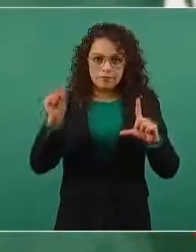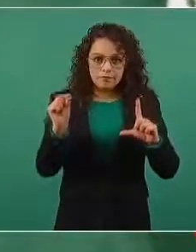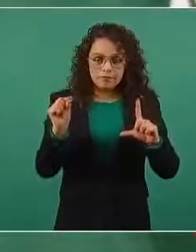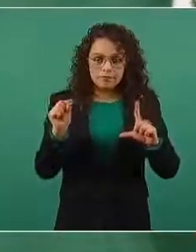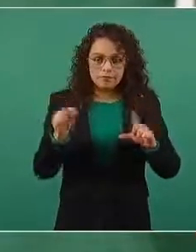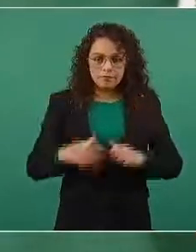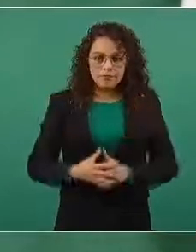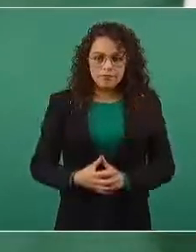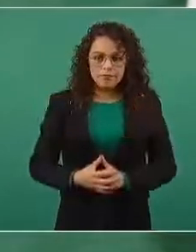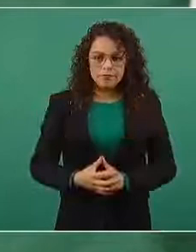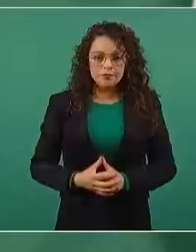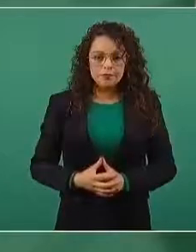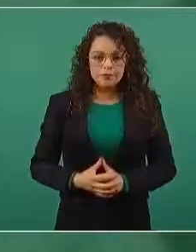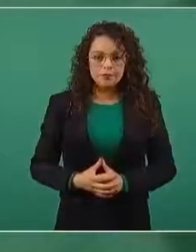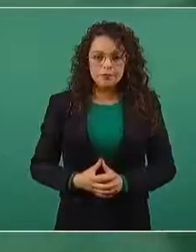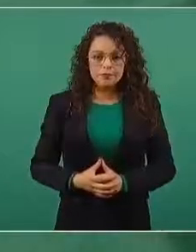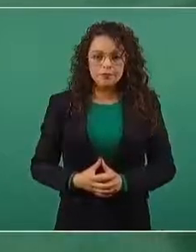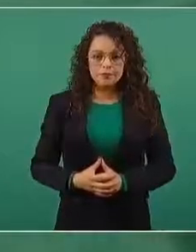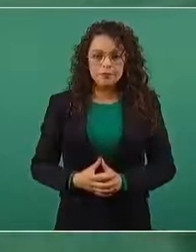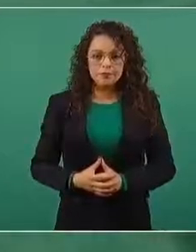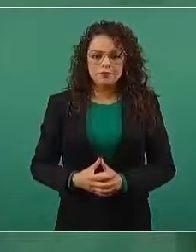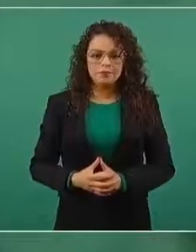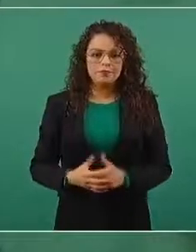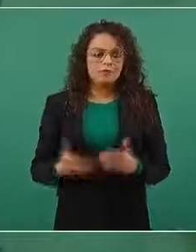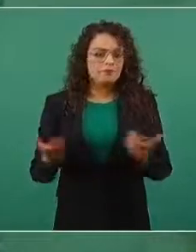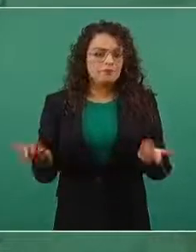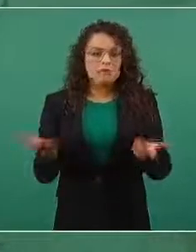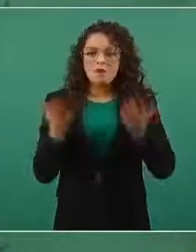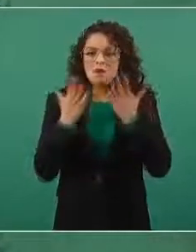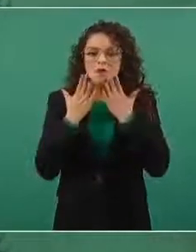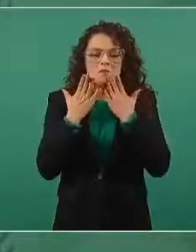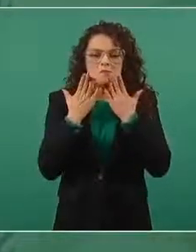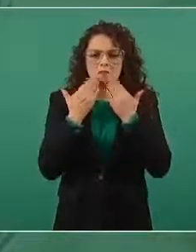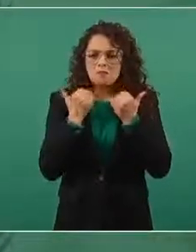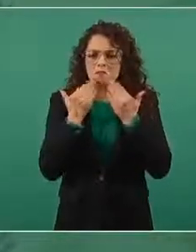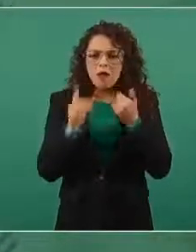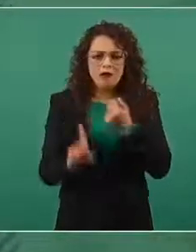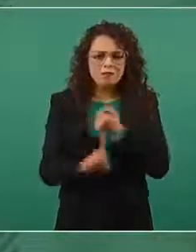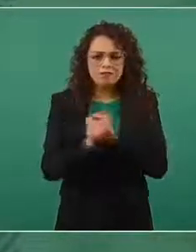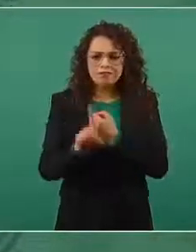no hay ningún problema.